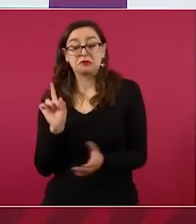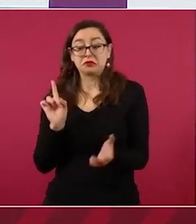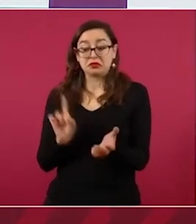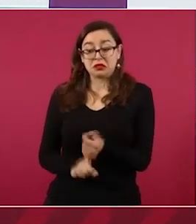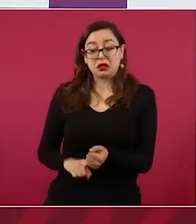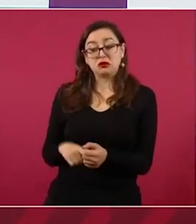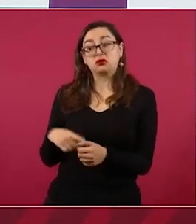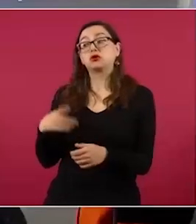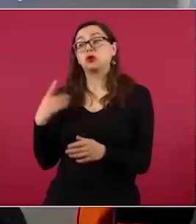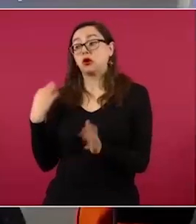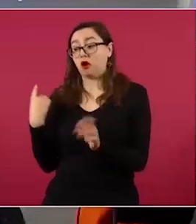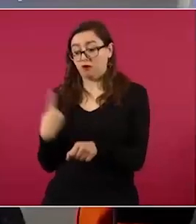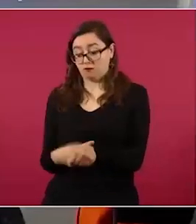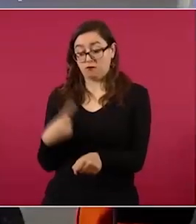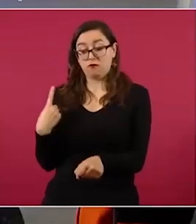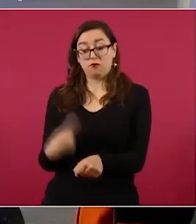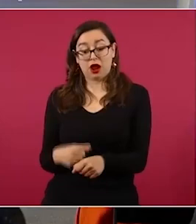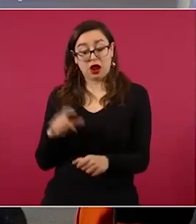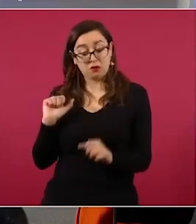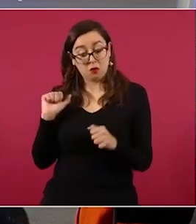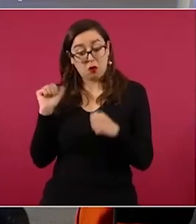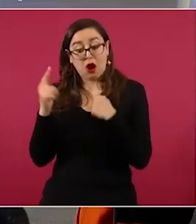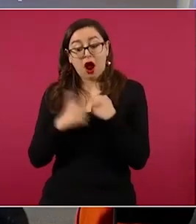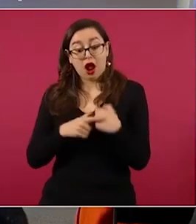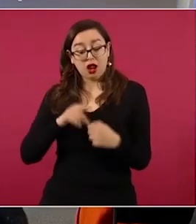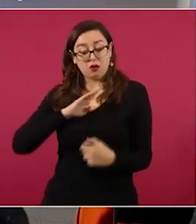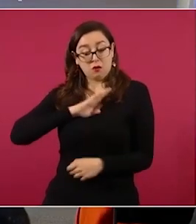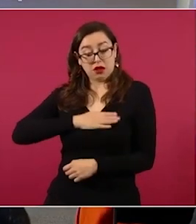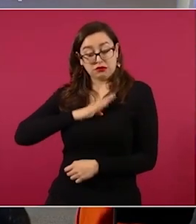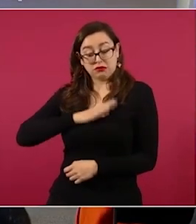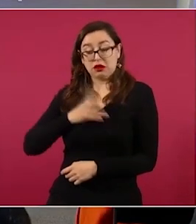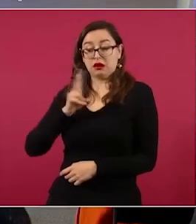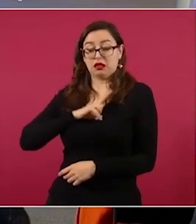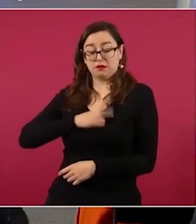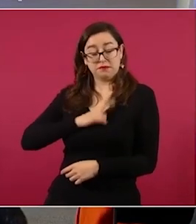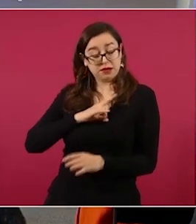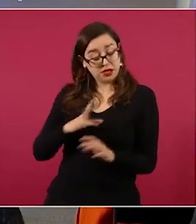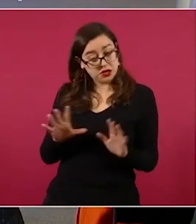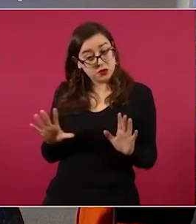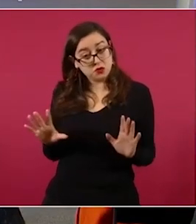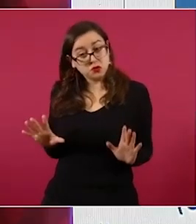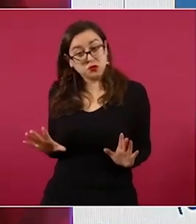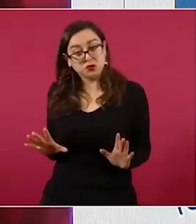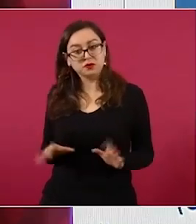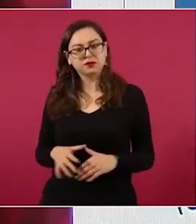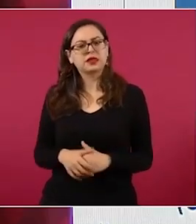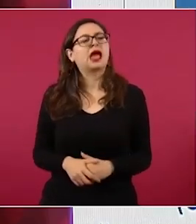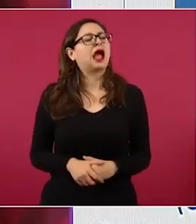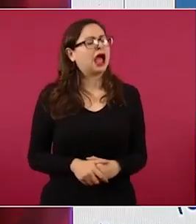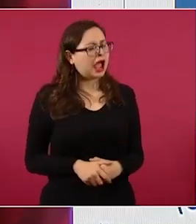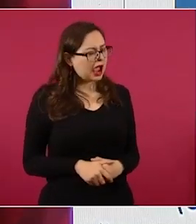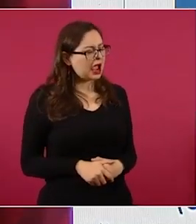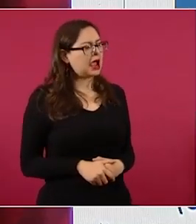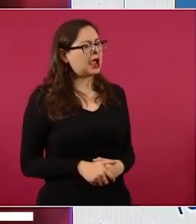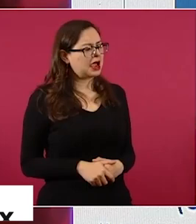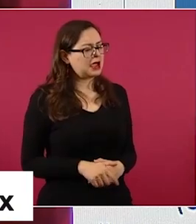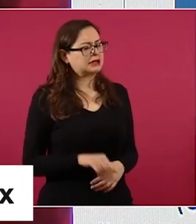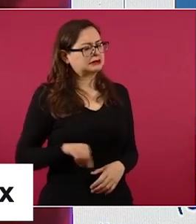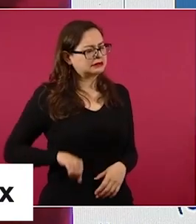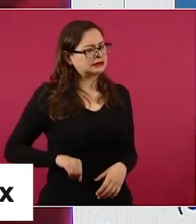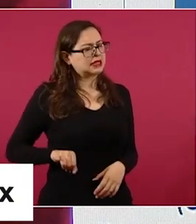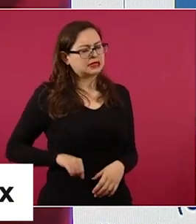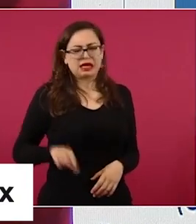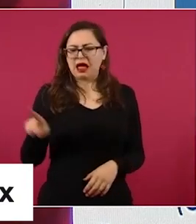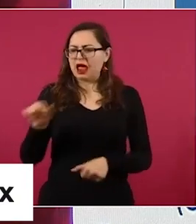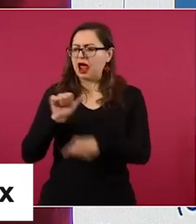brucelosis, fiebre aptosa. Y cómo es que Argentina le vende carne a China y le